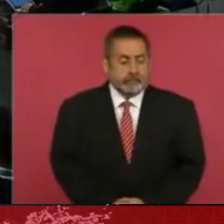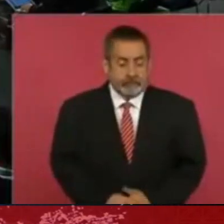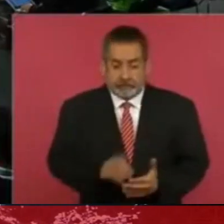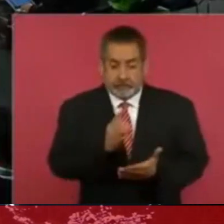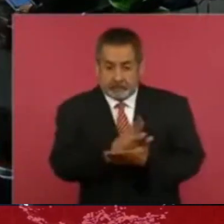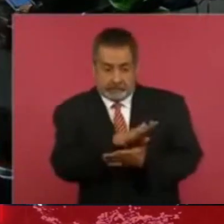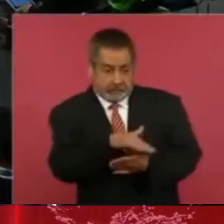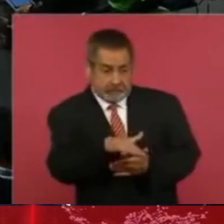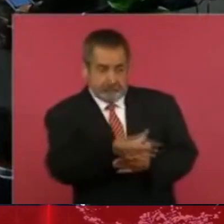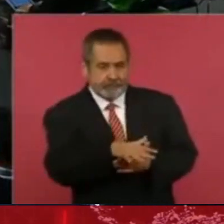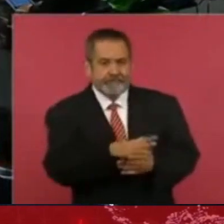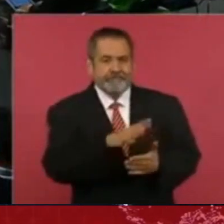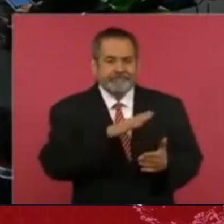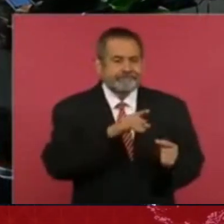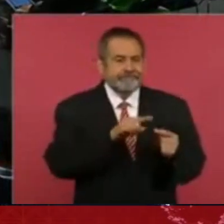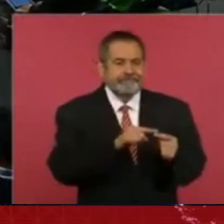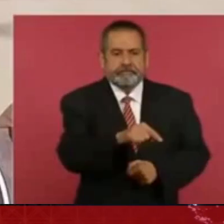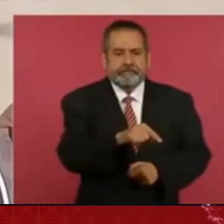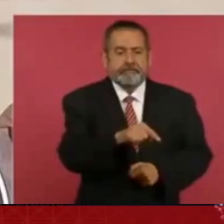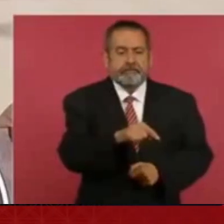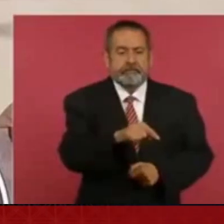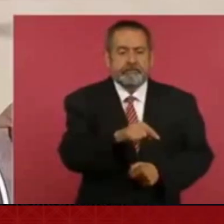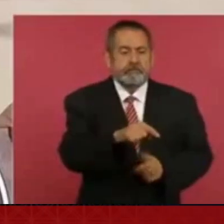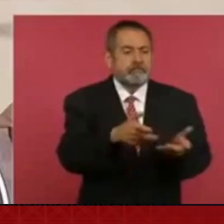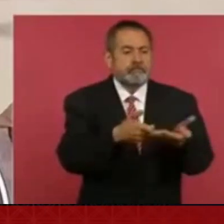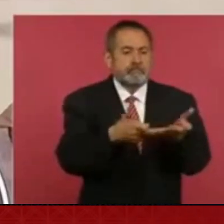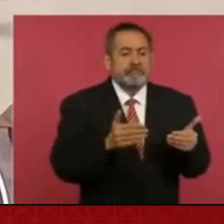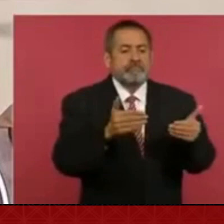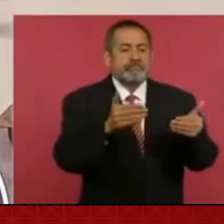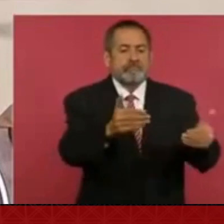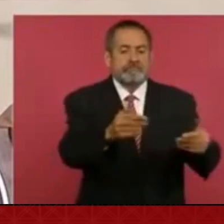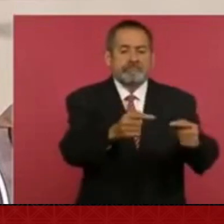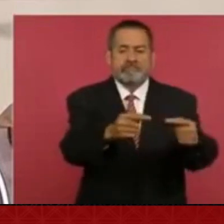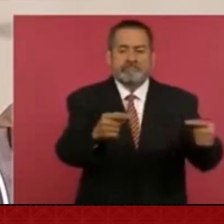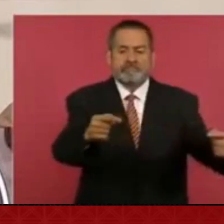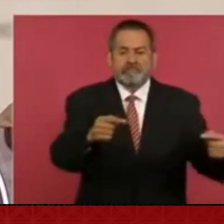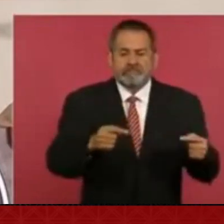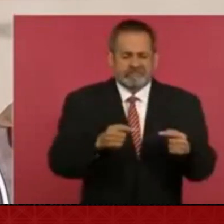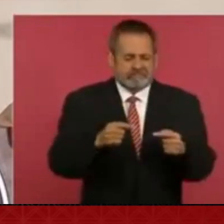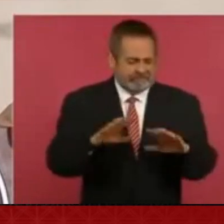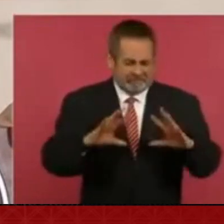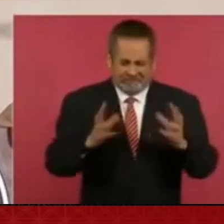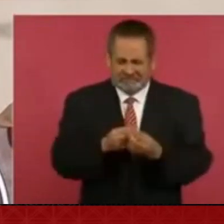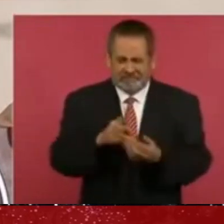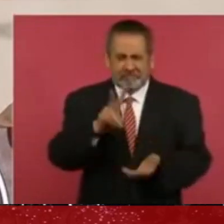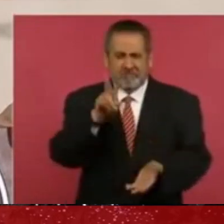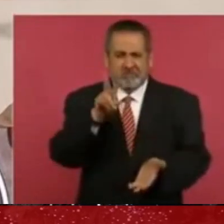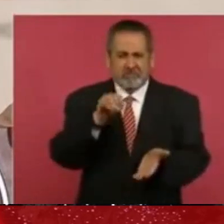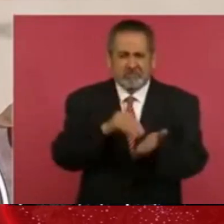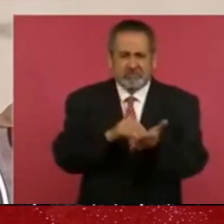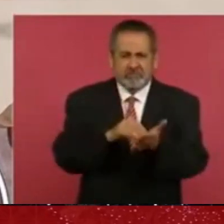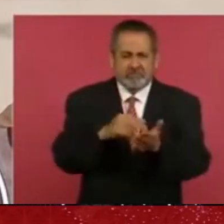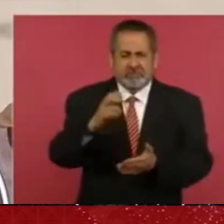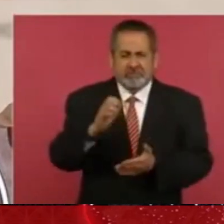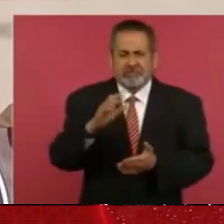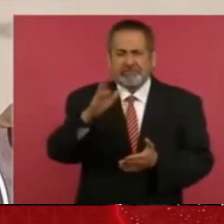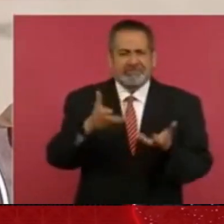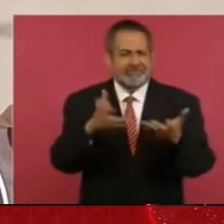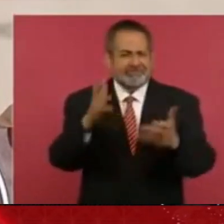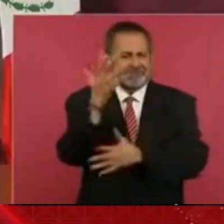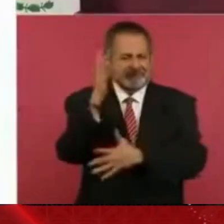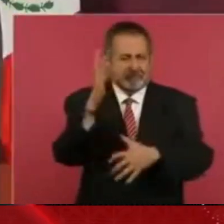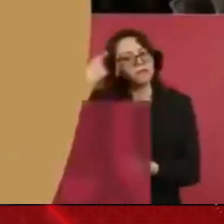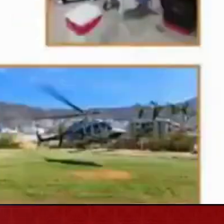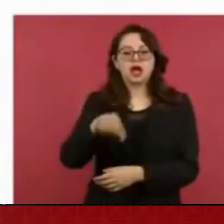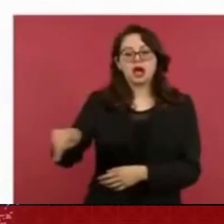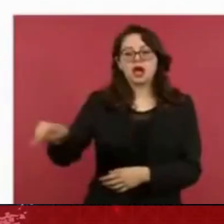no es nada más esto. Tienen más terreno, como 2.000 hectáreas de selva, y queremos que